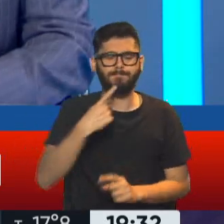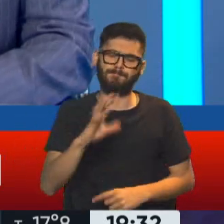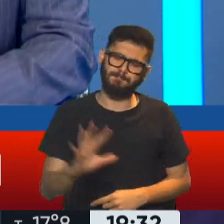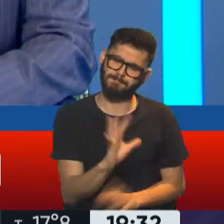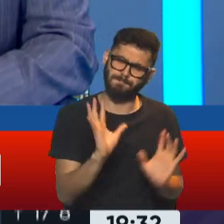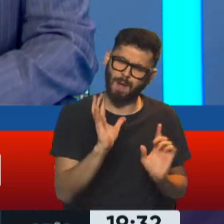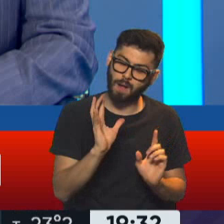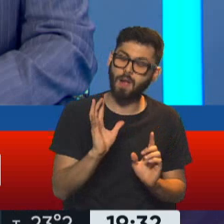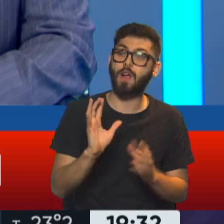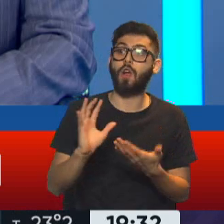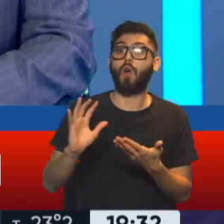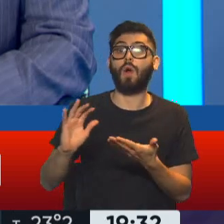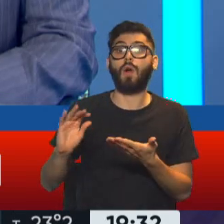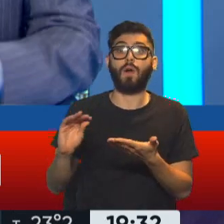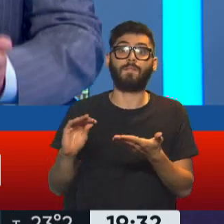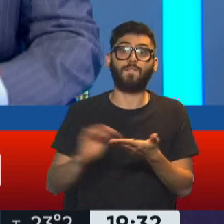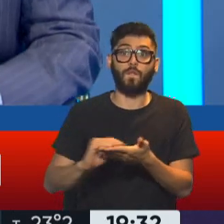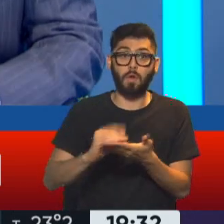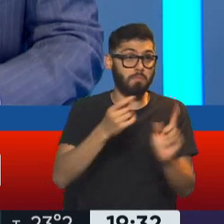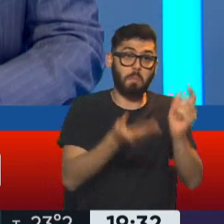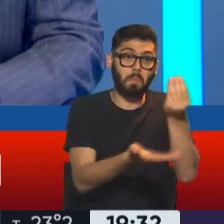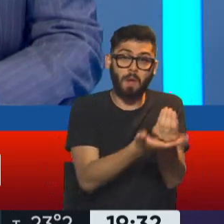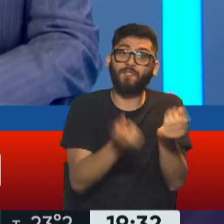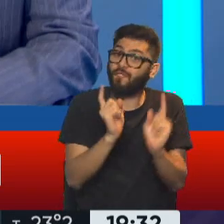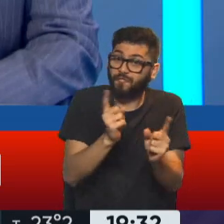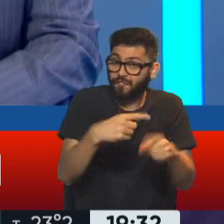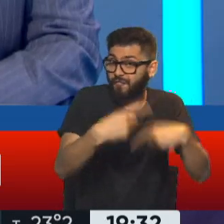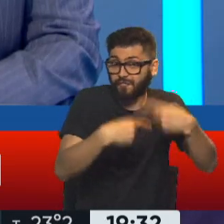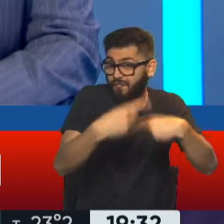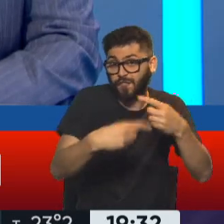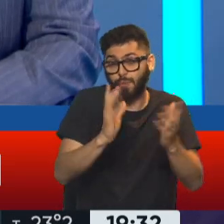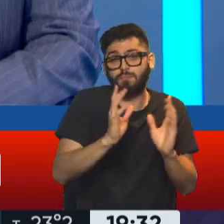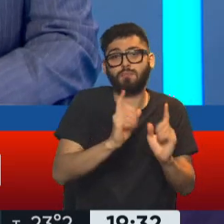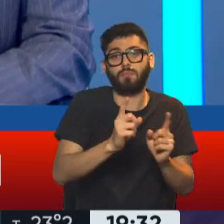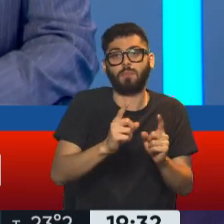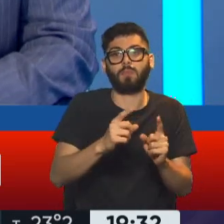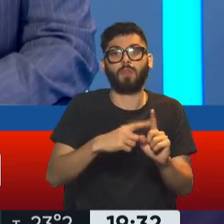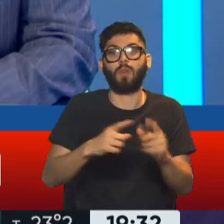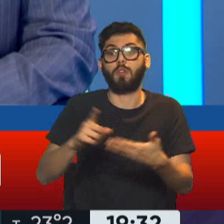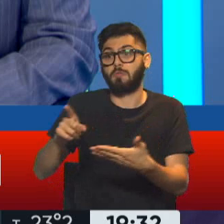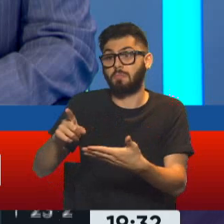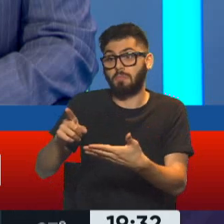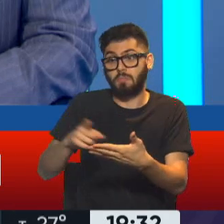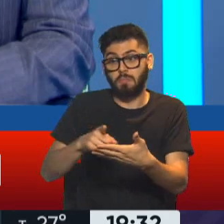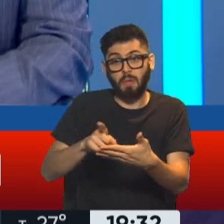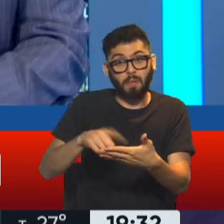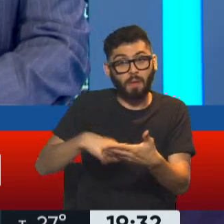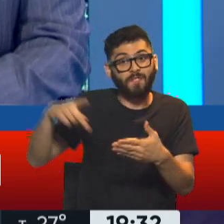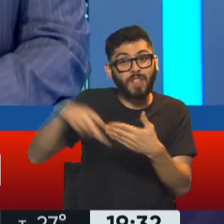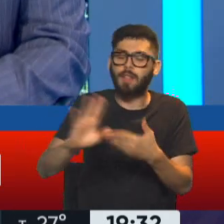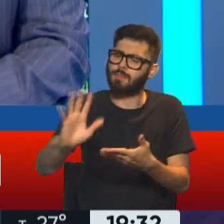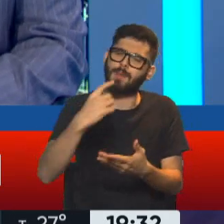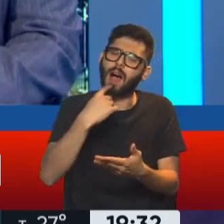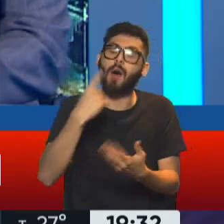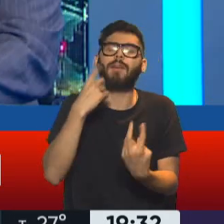funcionarios siguieron desempeñándose en la función pública, se interrumpieron las causales de desprescripción. Hay que seguir investigando. Desde